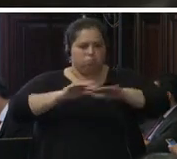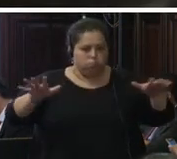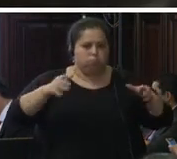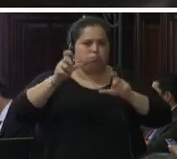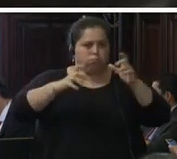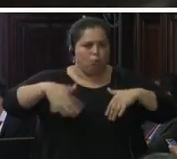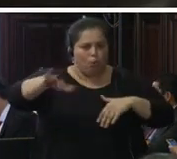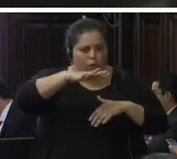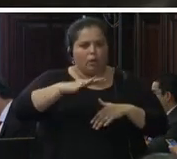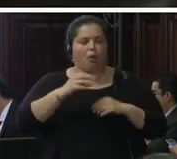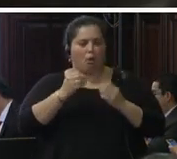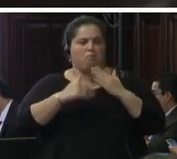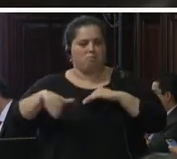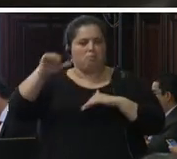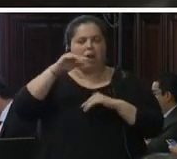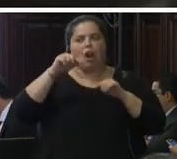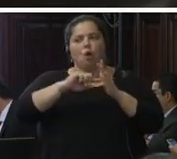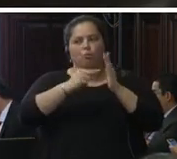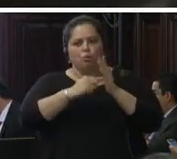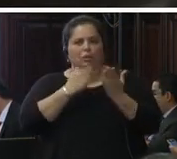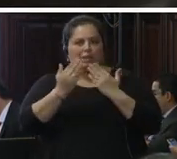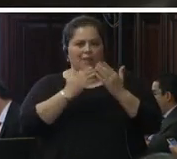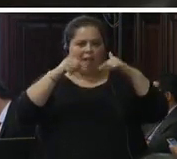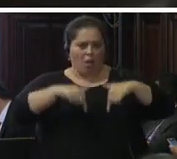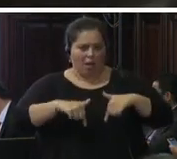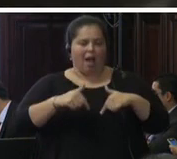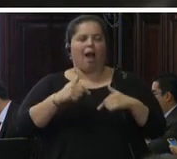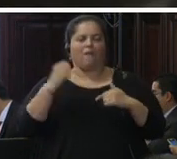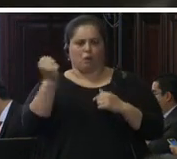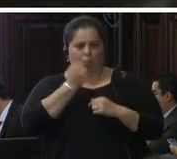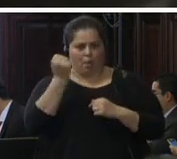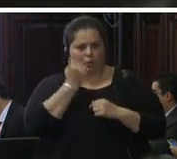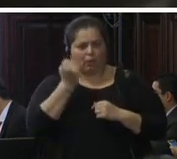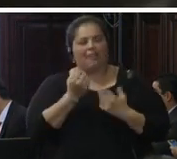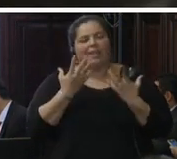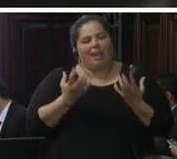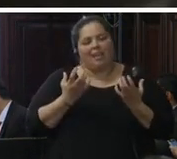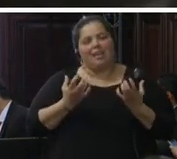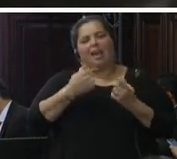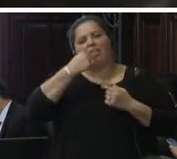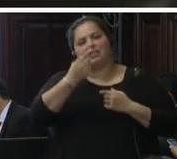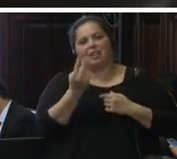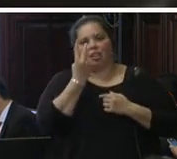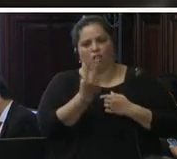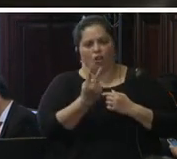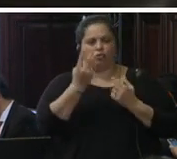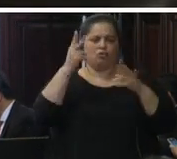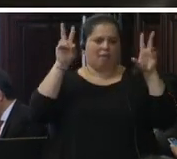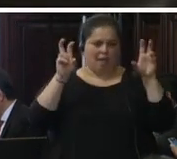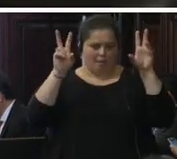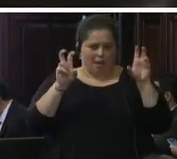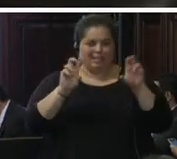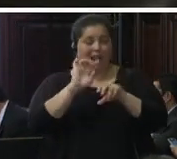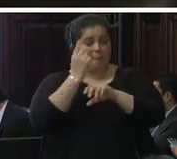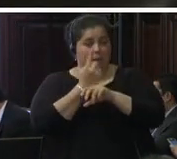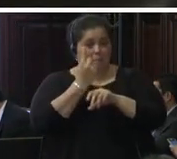por ambas partes han sido muy importantes quería enfatizar dos temas el primer tema